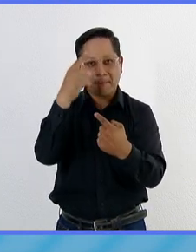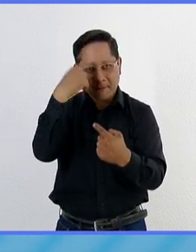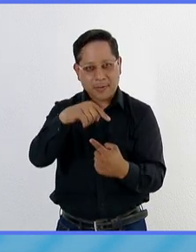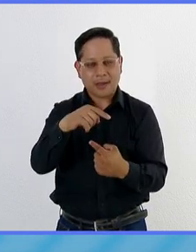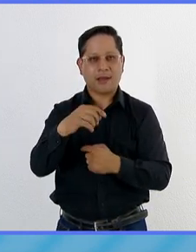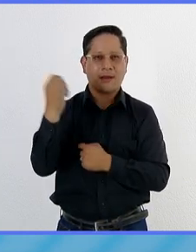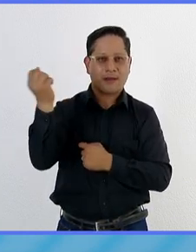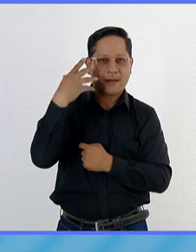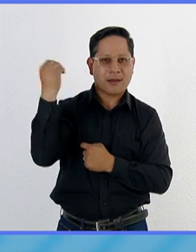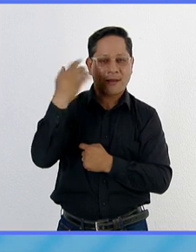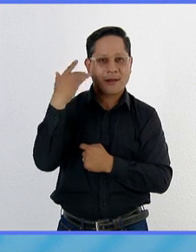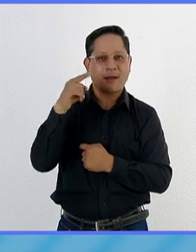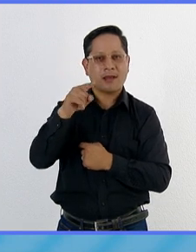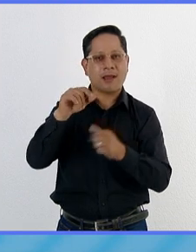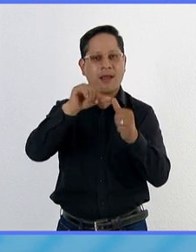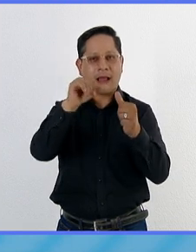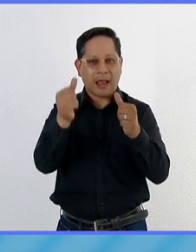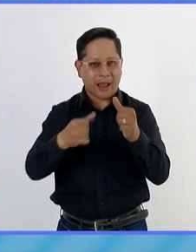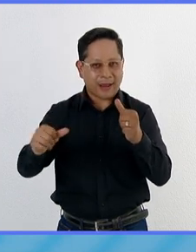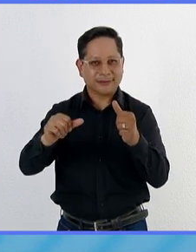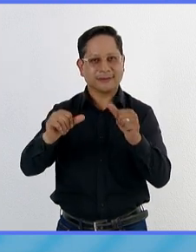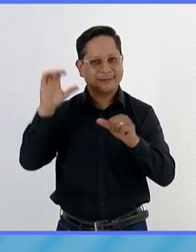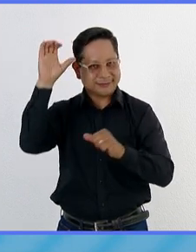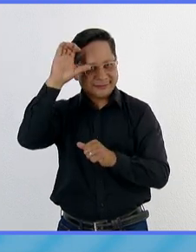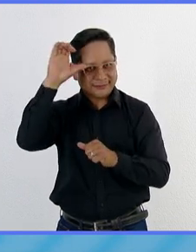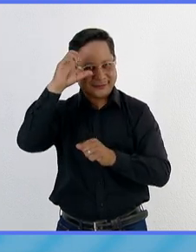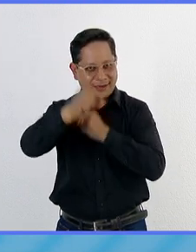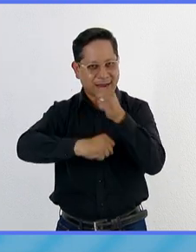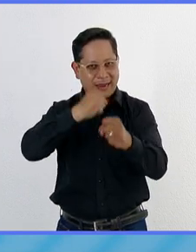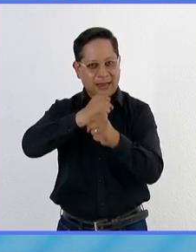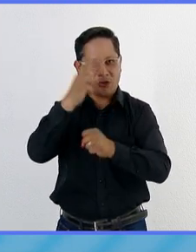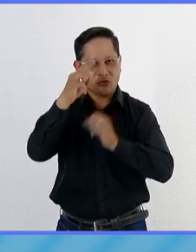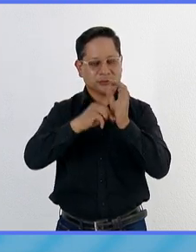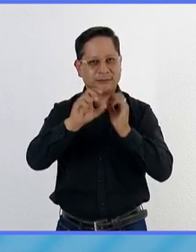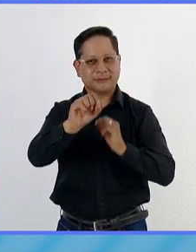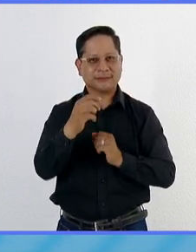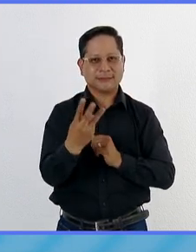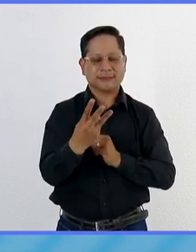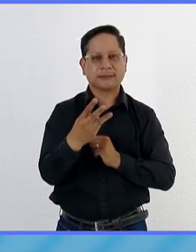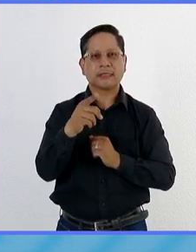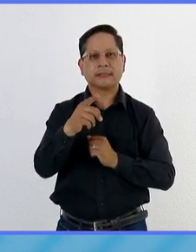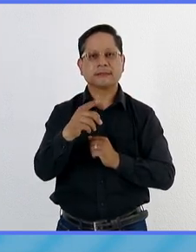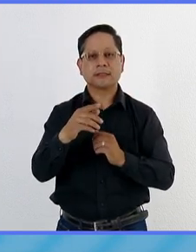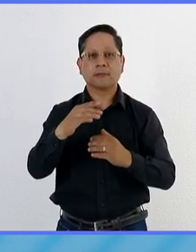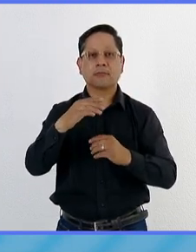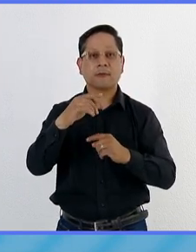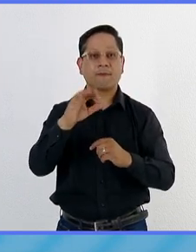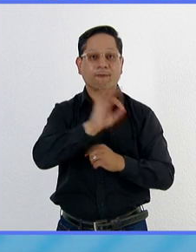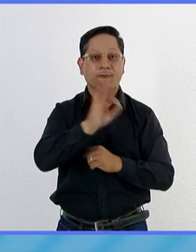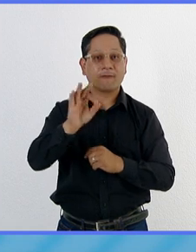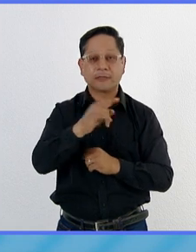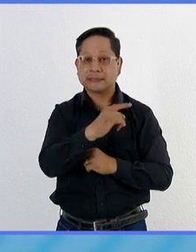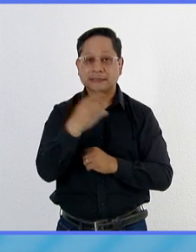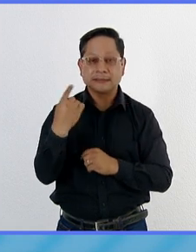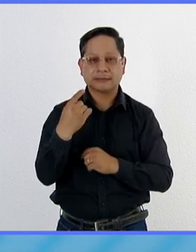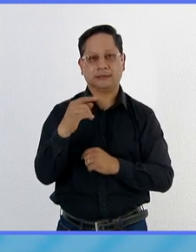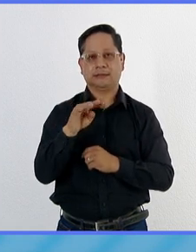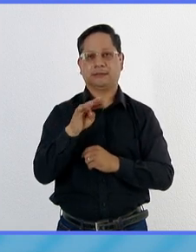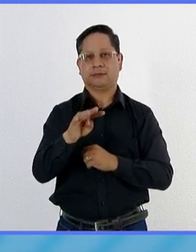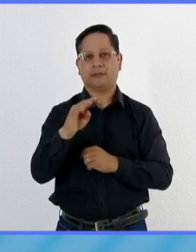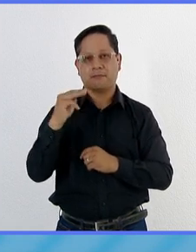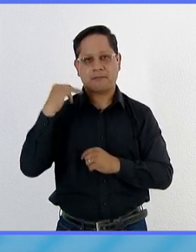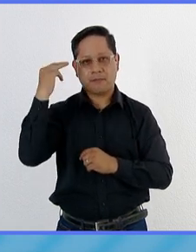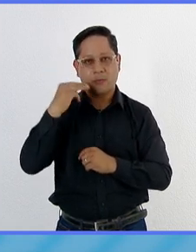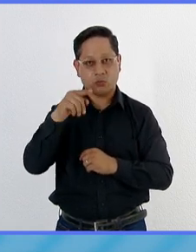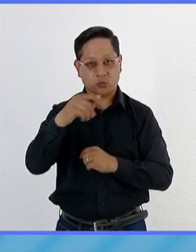festival El Aleph, Festival de Arte y Ciencia 2023. La convocatoria cierra este 19 de marzo. Y bueno, para más